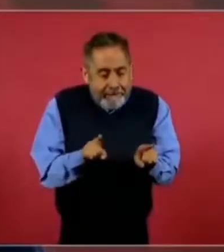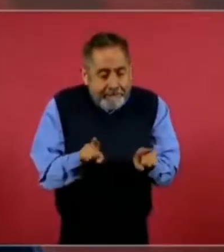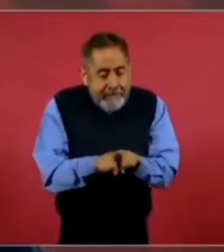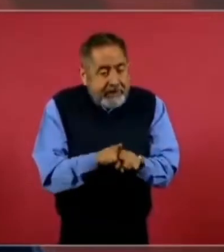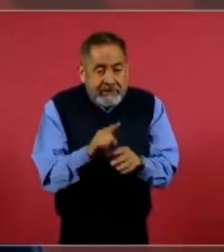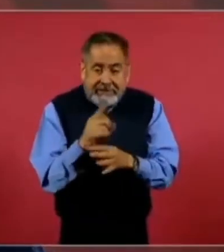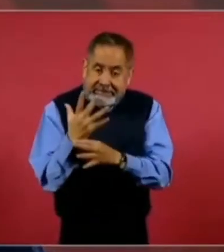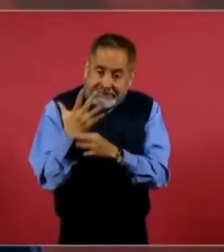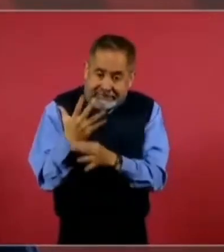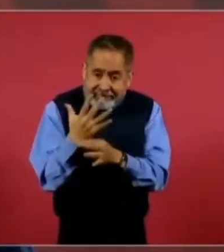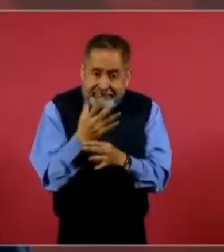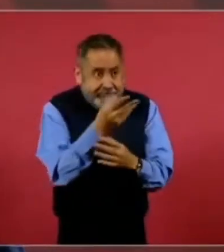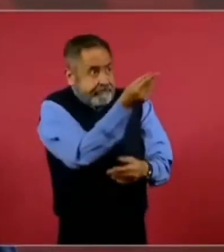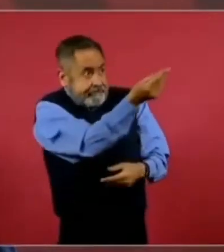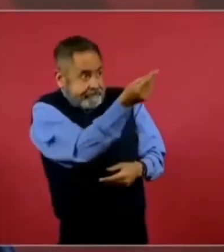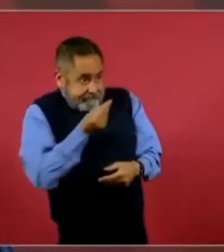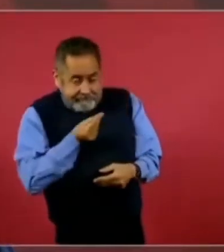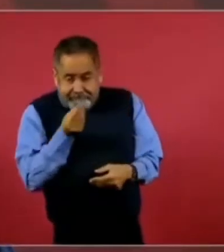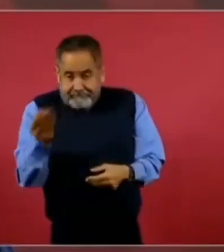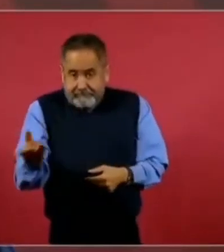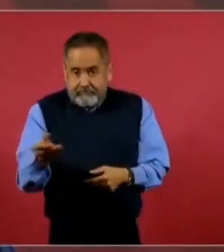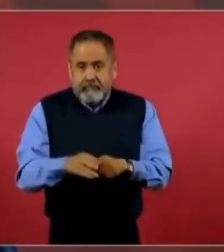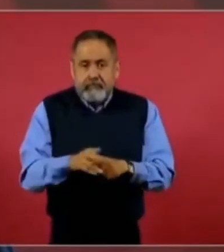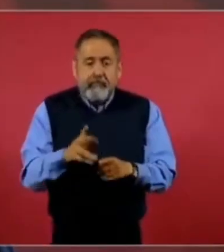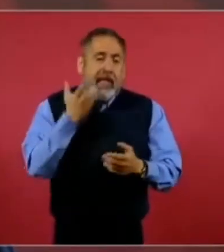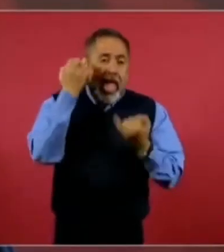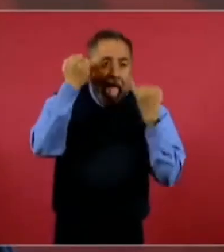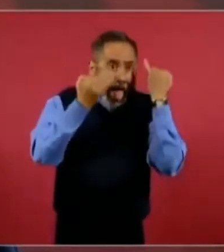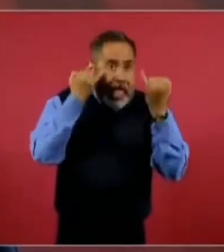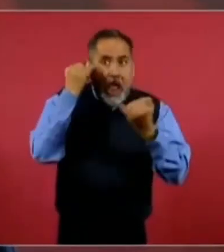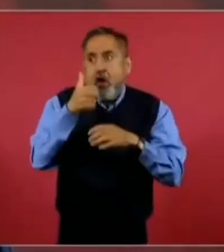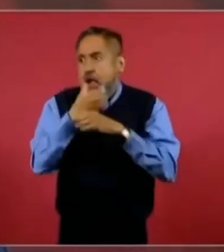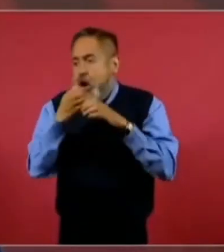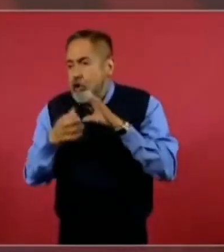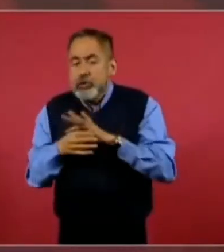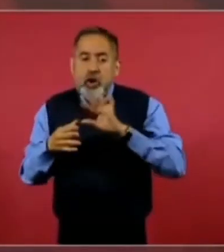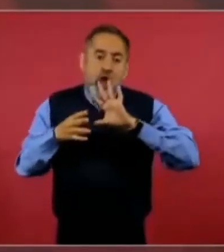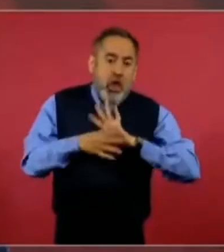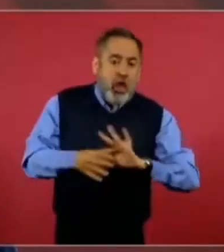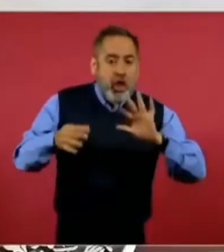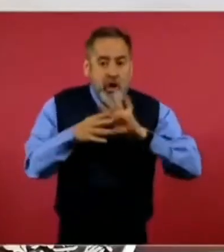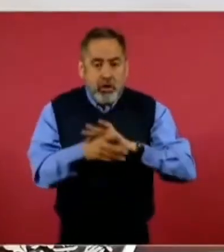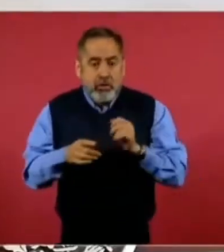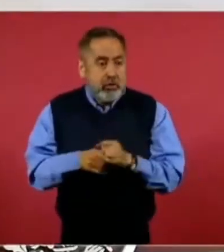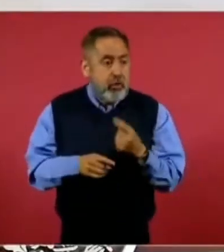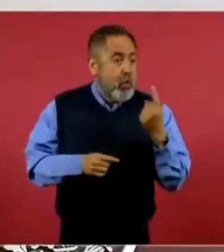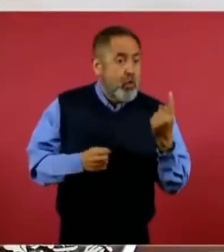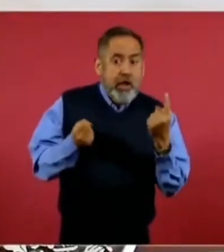especulación fuera que le dijera otra cosa. Salió uno, llegaron tres.